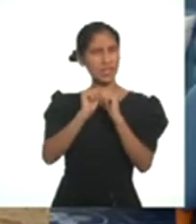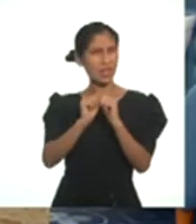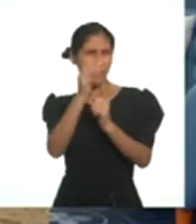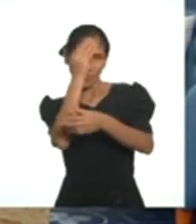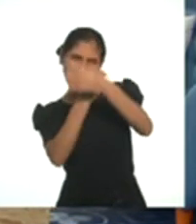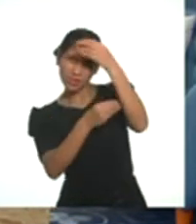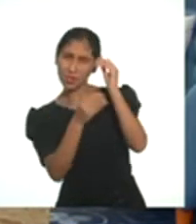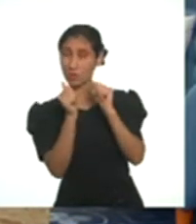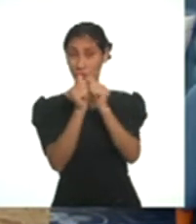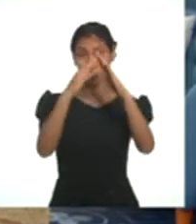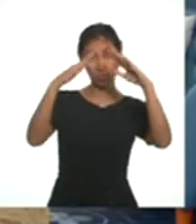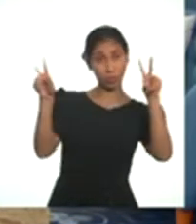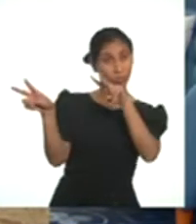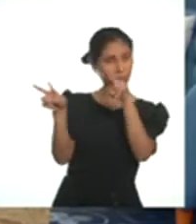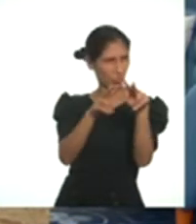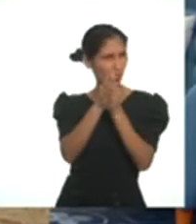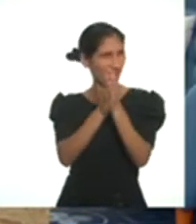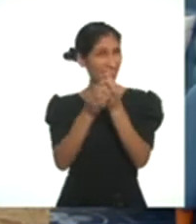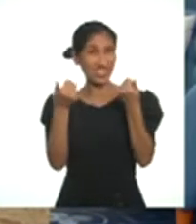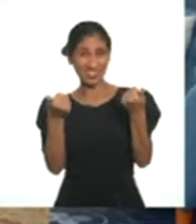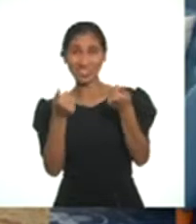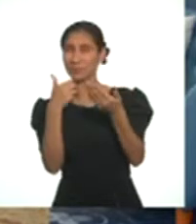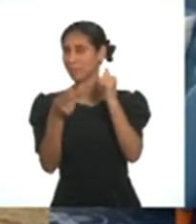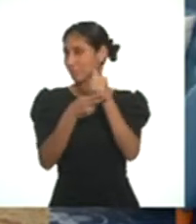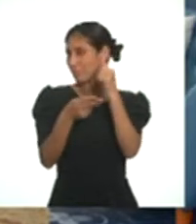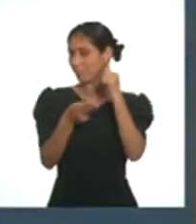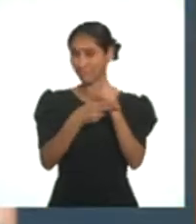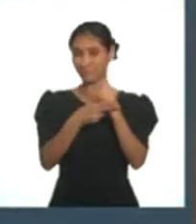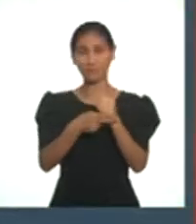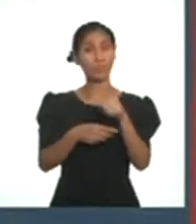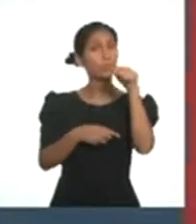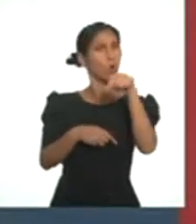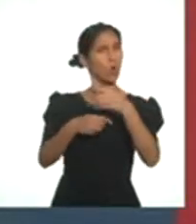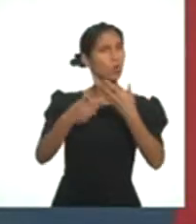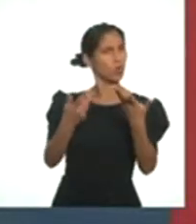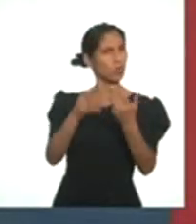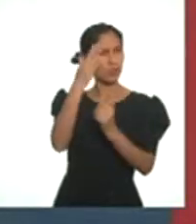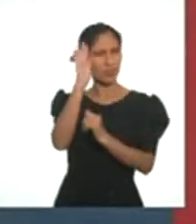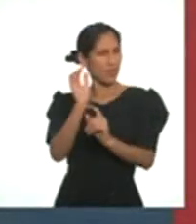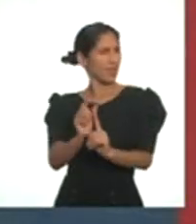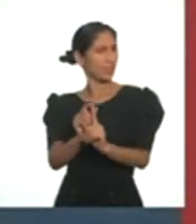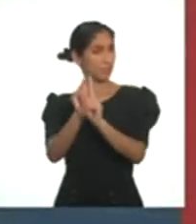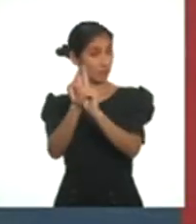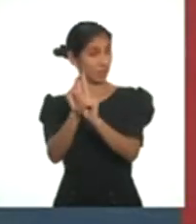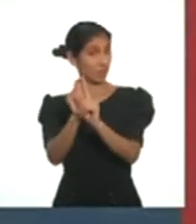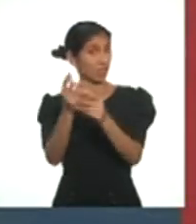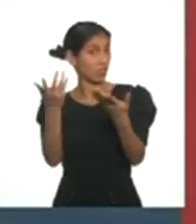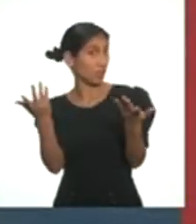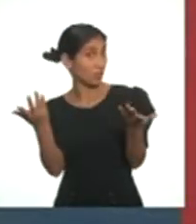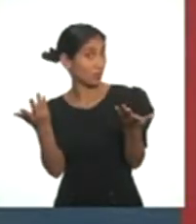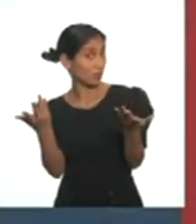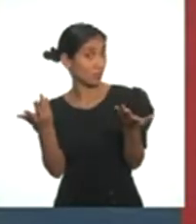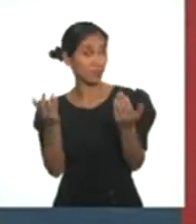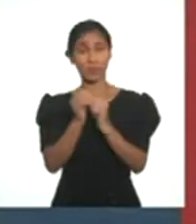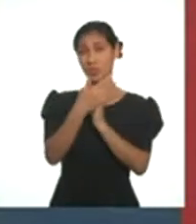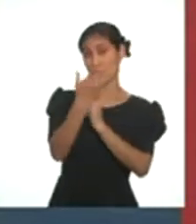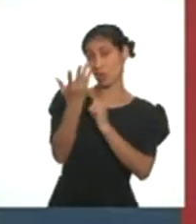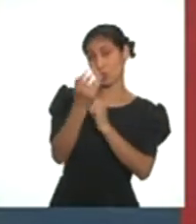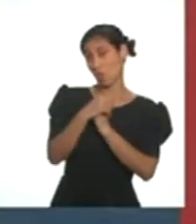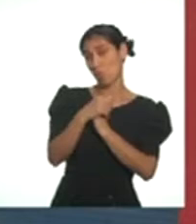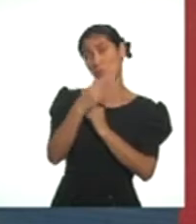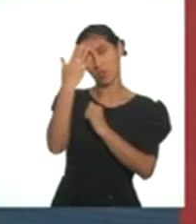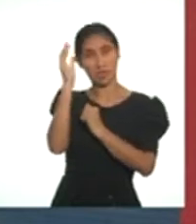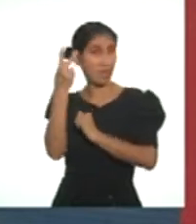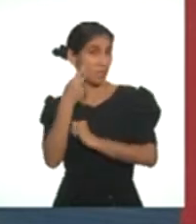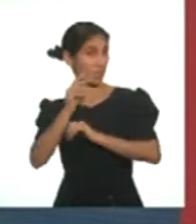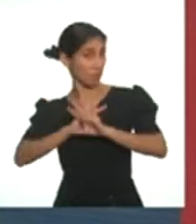para seguir aprendiendo desde casa de manera entretenida y segura. Hoy es un día muy especial y no, no crean que es